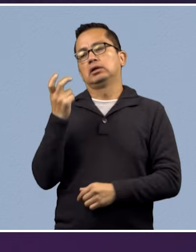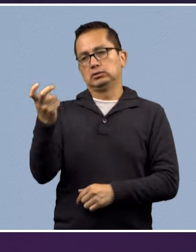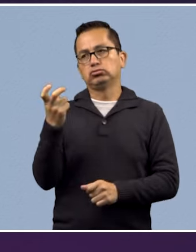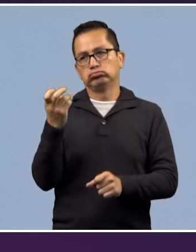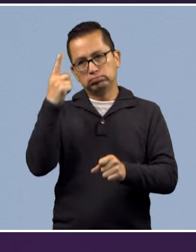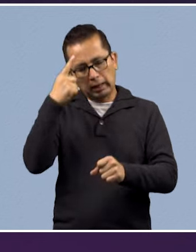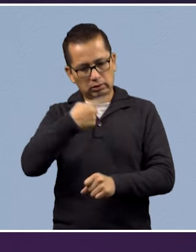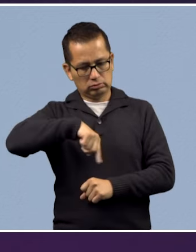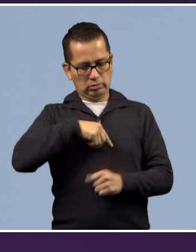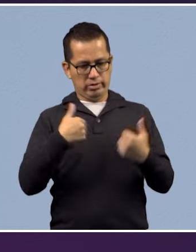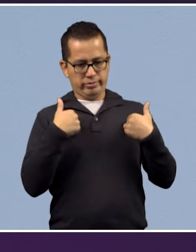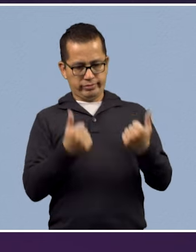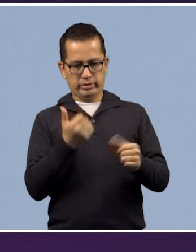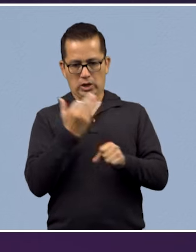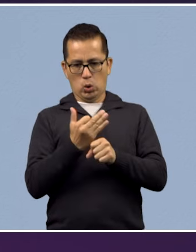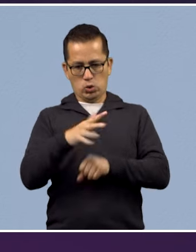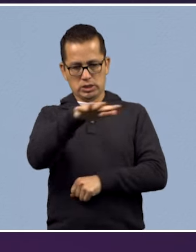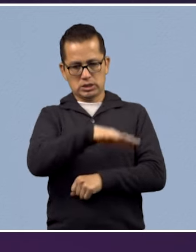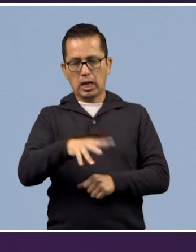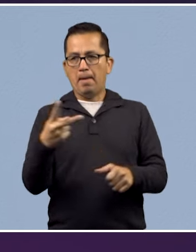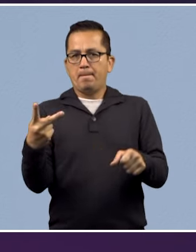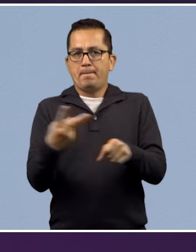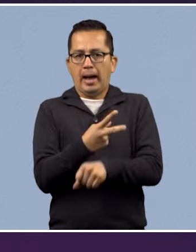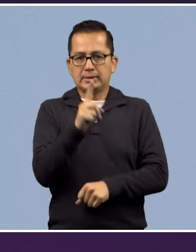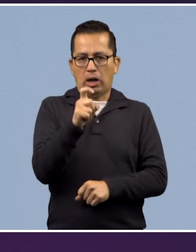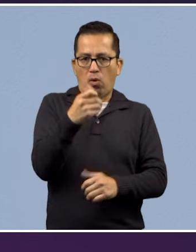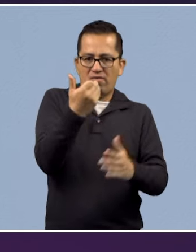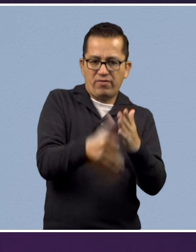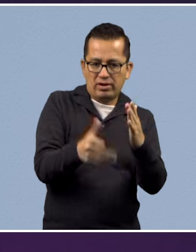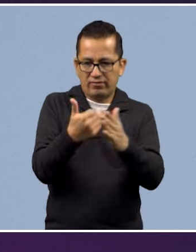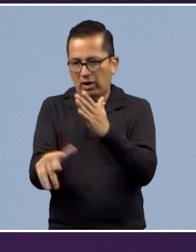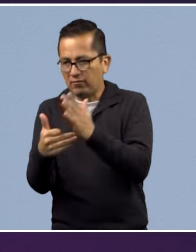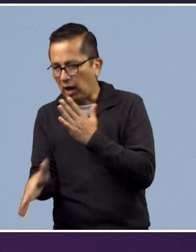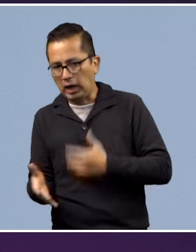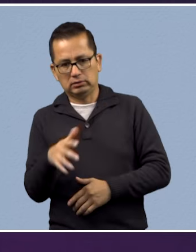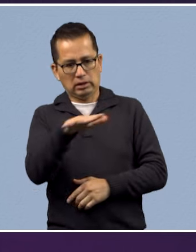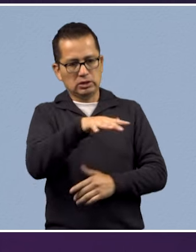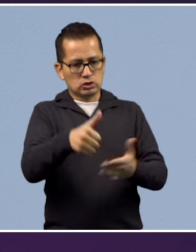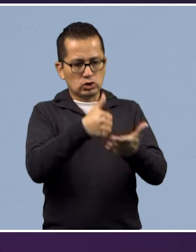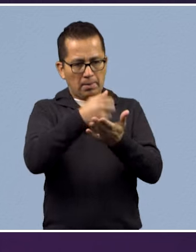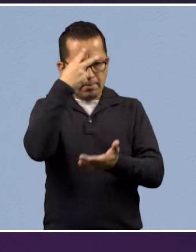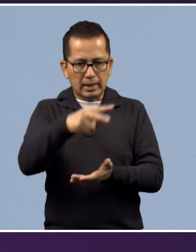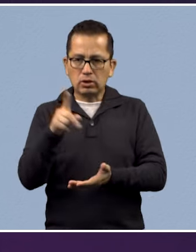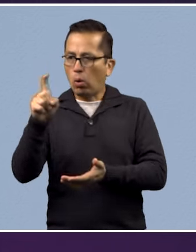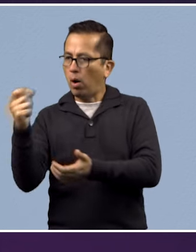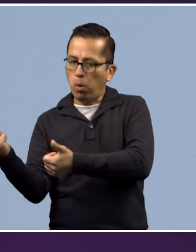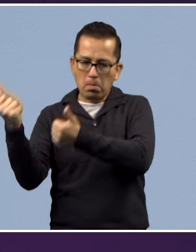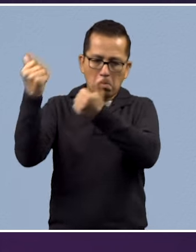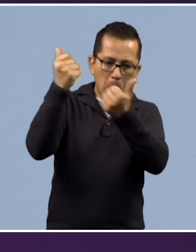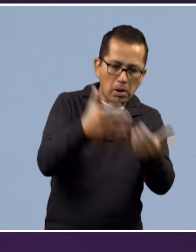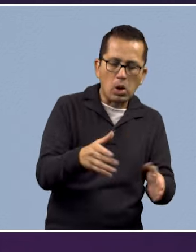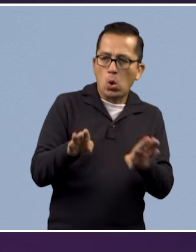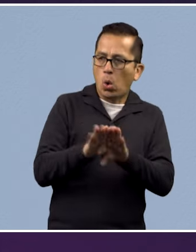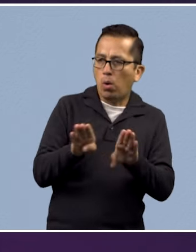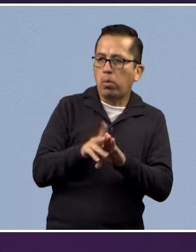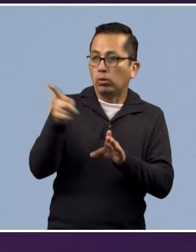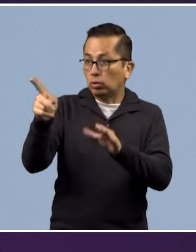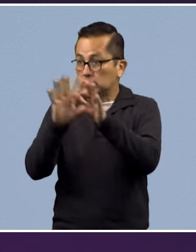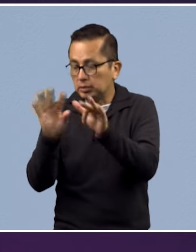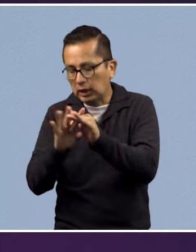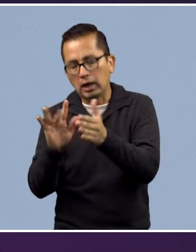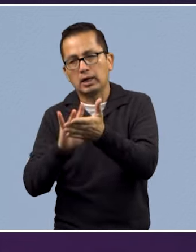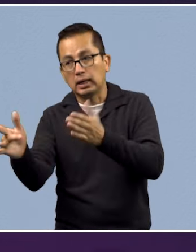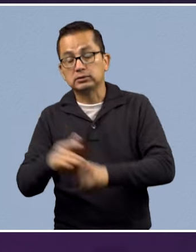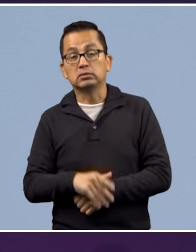nos encontramos en la crisis del agua, cómo se realiza este abasto a diferentes zonas del centro y valle de México, que es algo que de pronto genera muchas dudas.